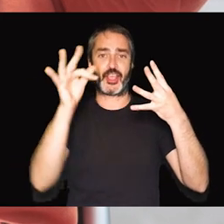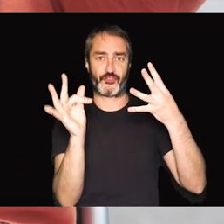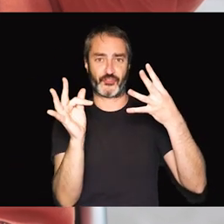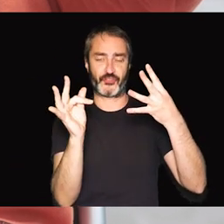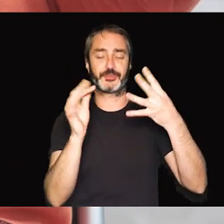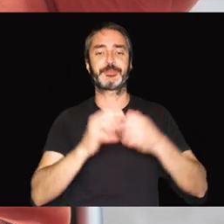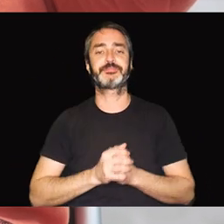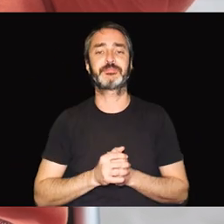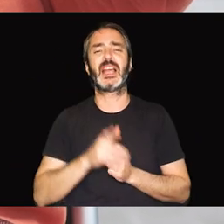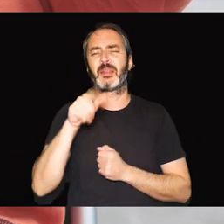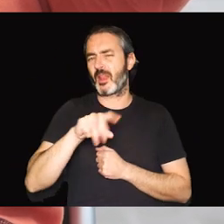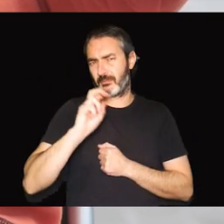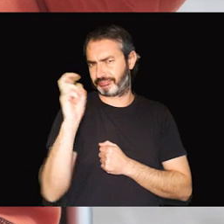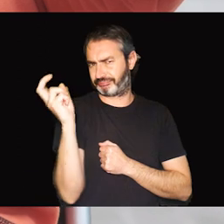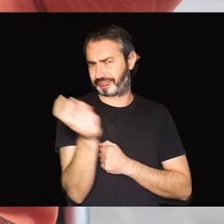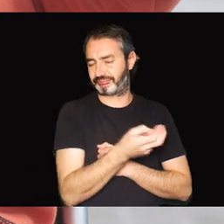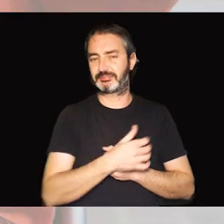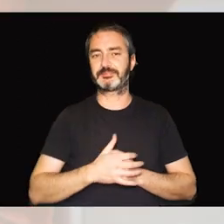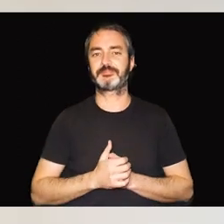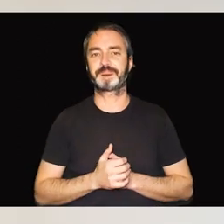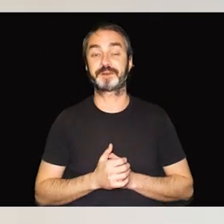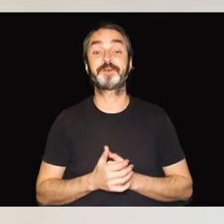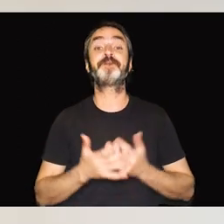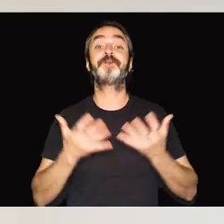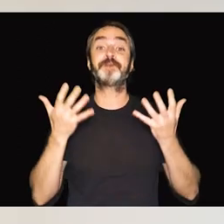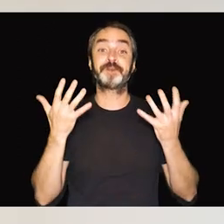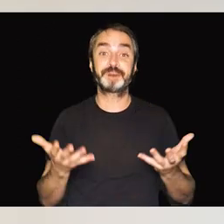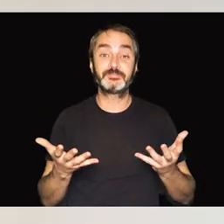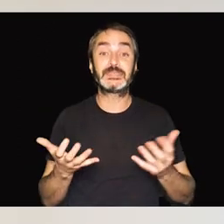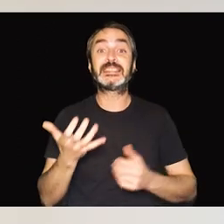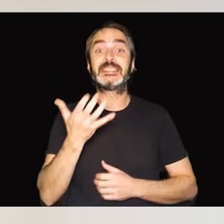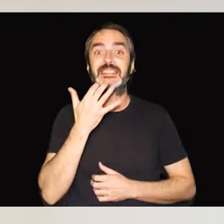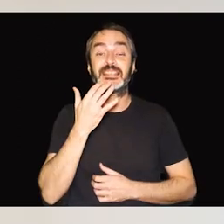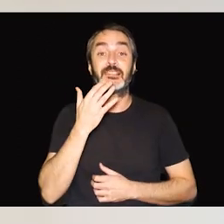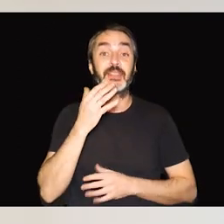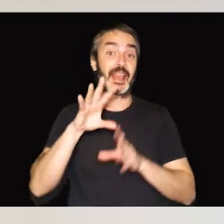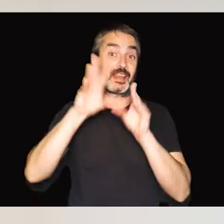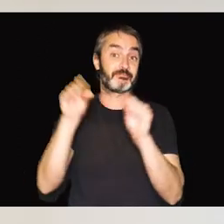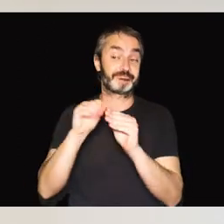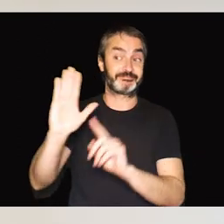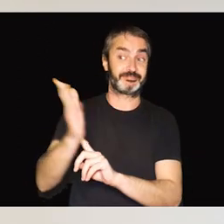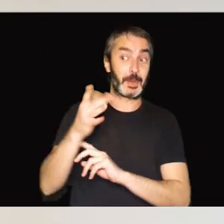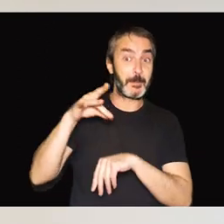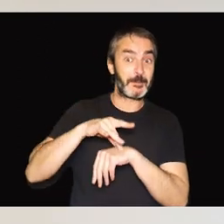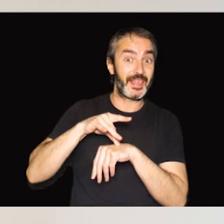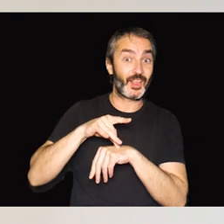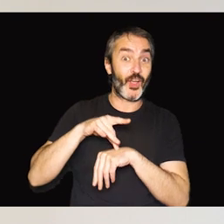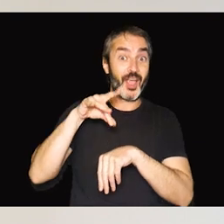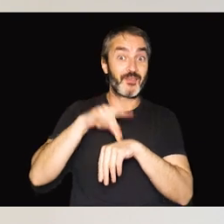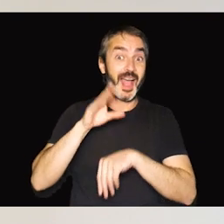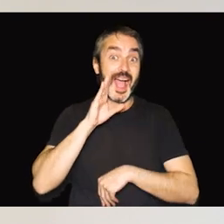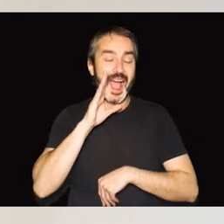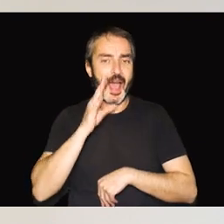neurofibromatosis y un largo etcétera. Así que ya sabéis, si hay algún diagnóstico médico de alguna de estas enfermedades,